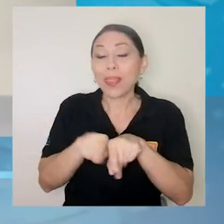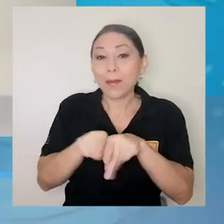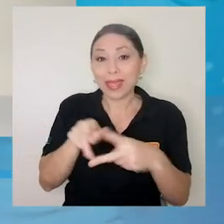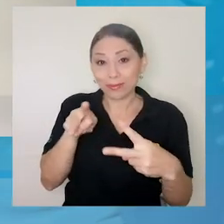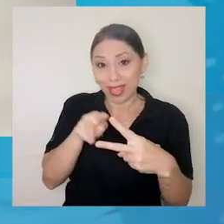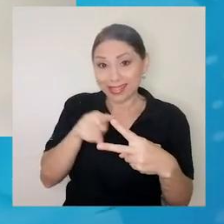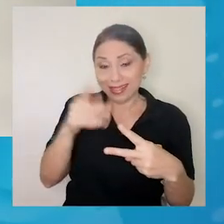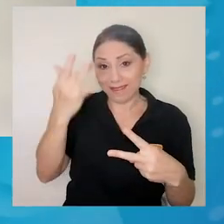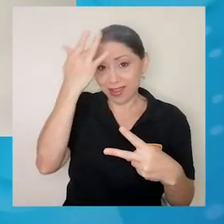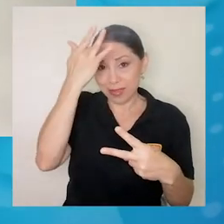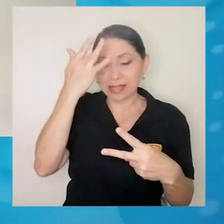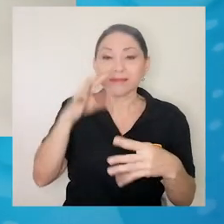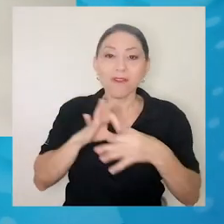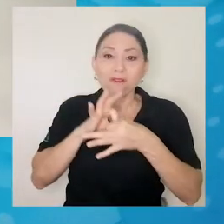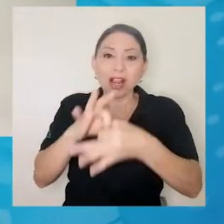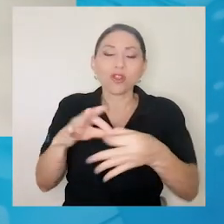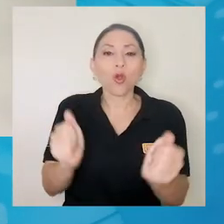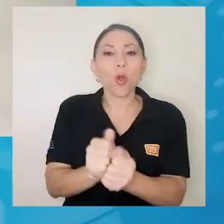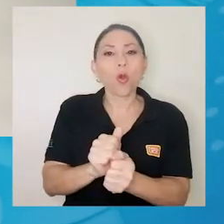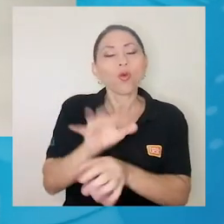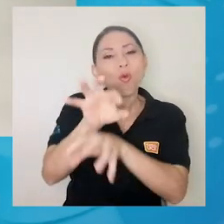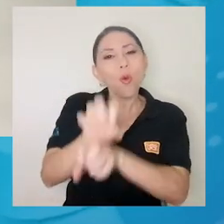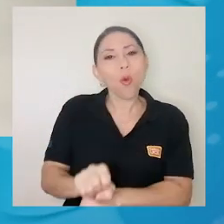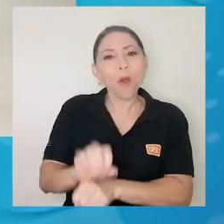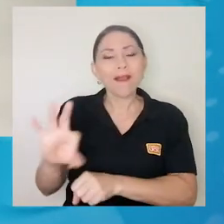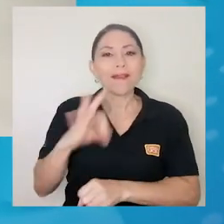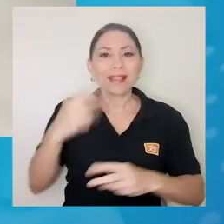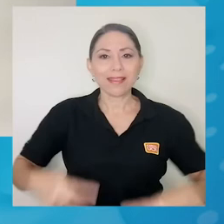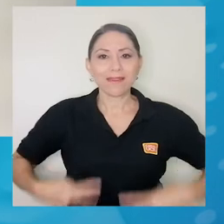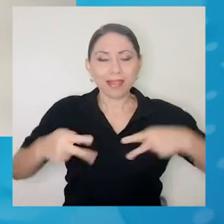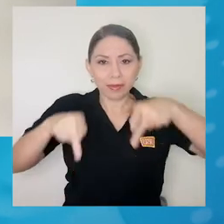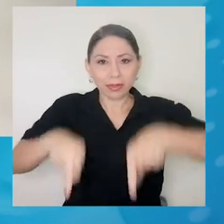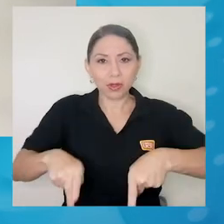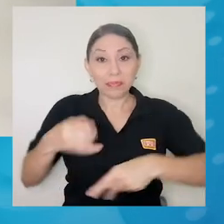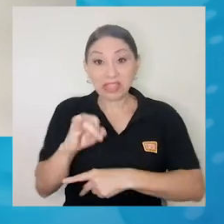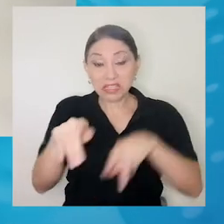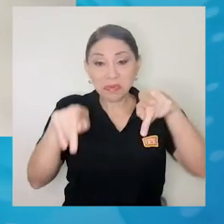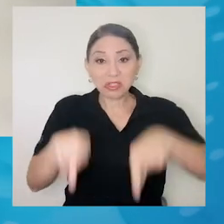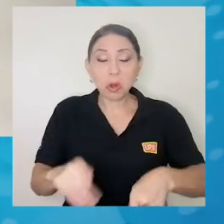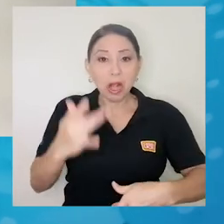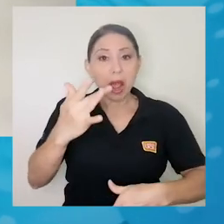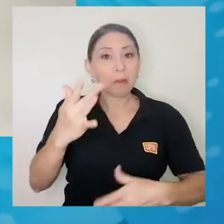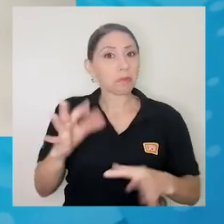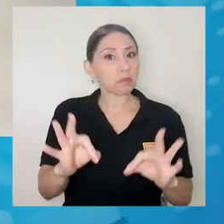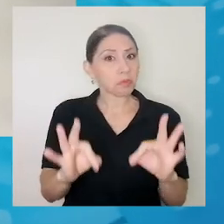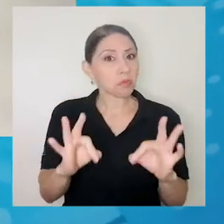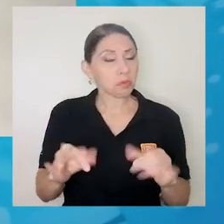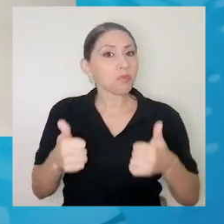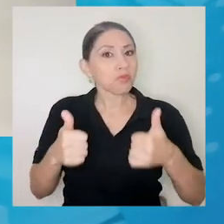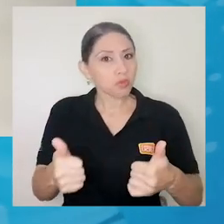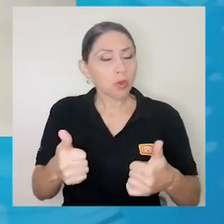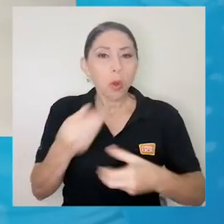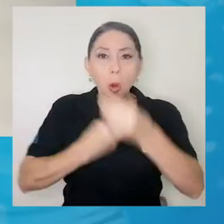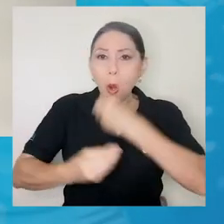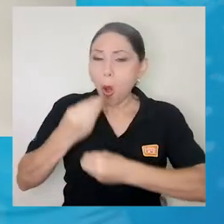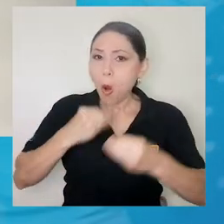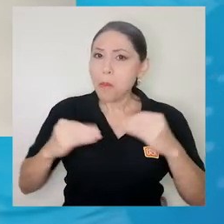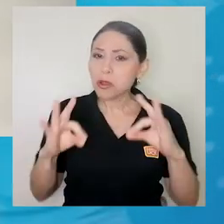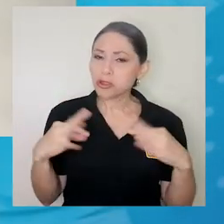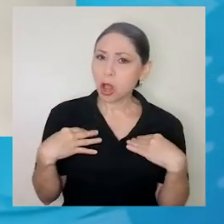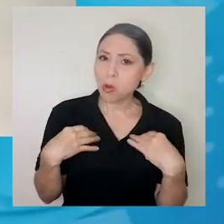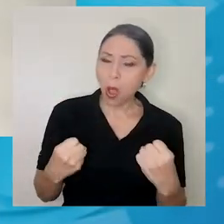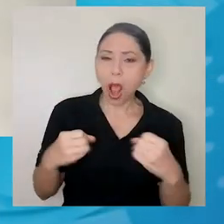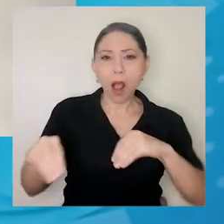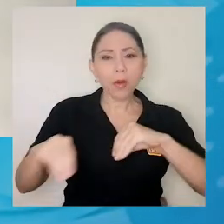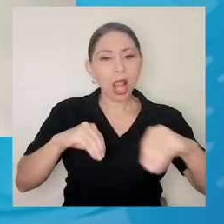de vida que tenga la persona de forma que un estilo de vida saludable que incluya una alimentación balanceada y